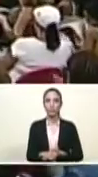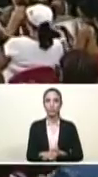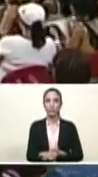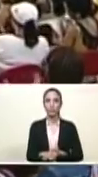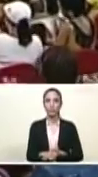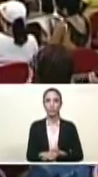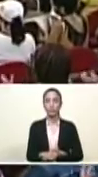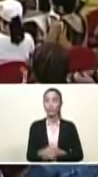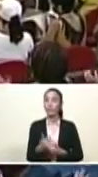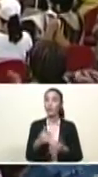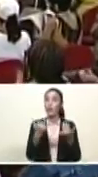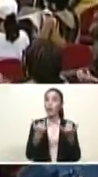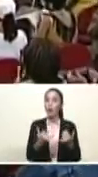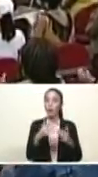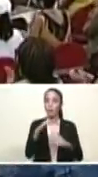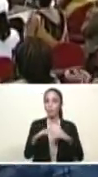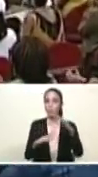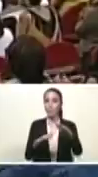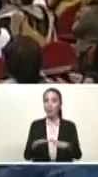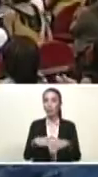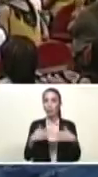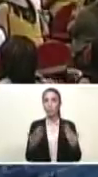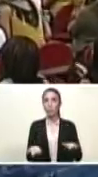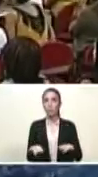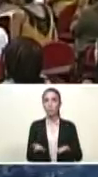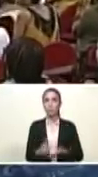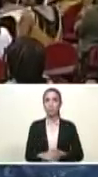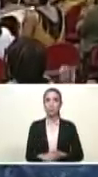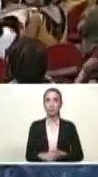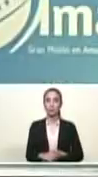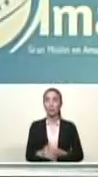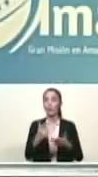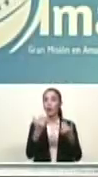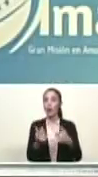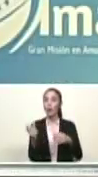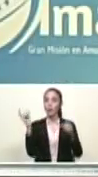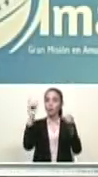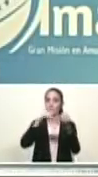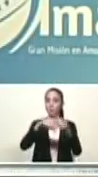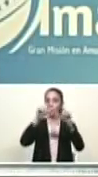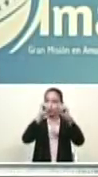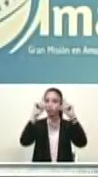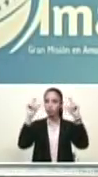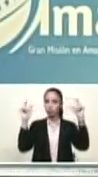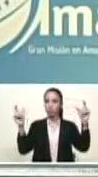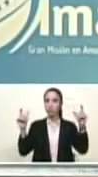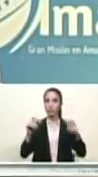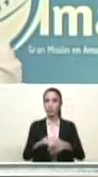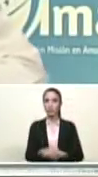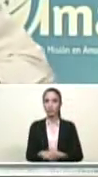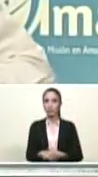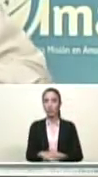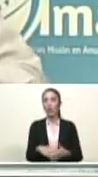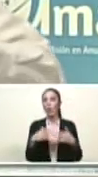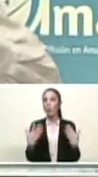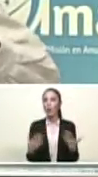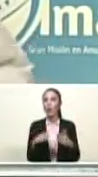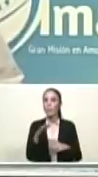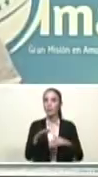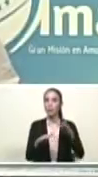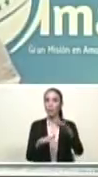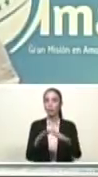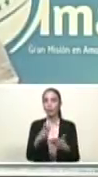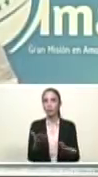Ahora tienes que entrar a la página. Tarek, ¿cuál es el procedimiento?